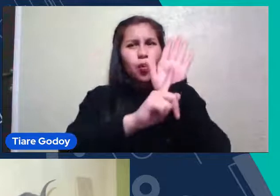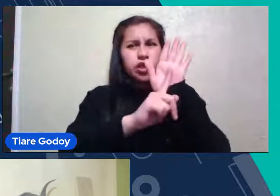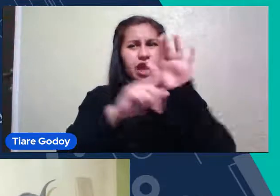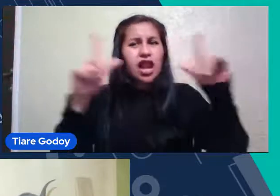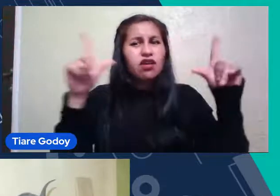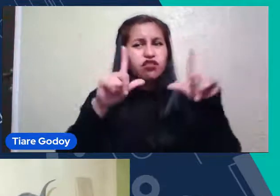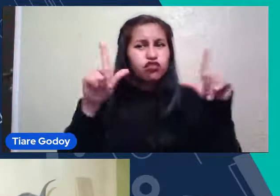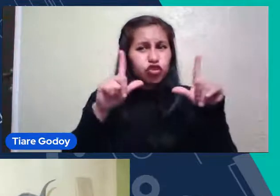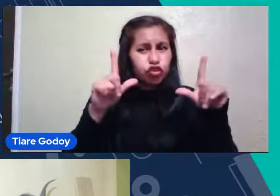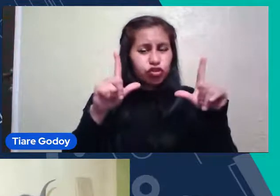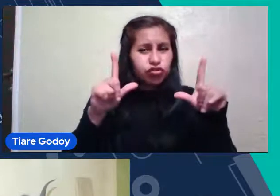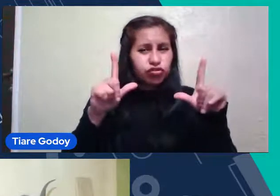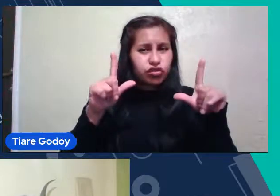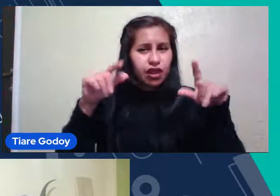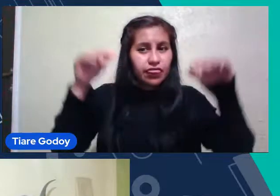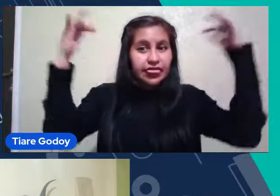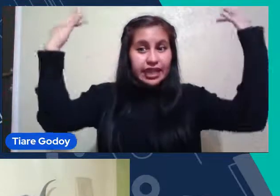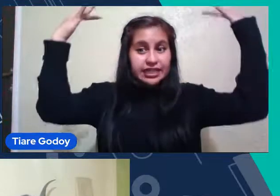En Las Imagen